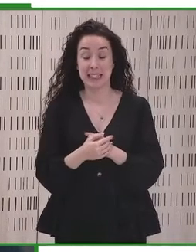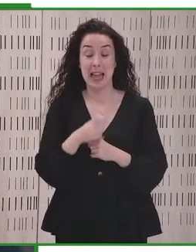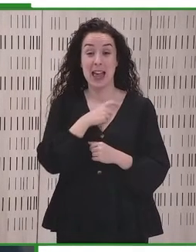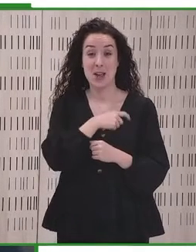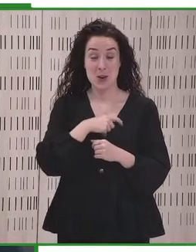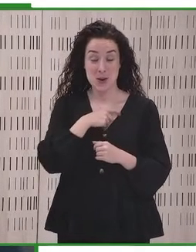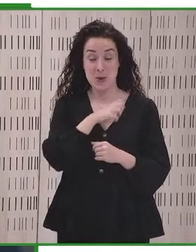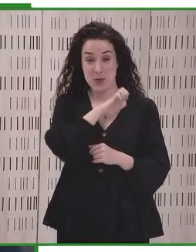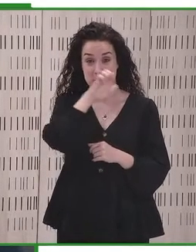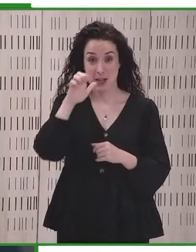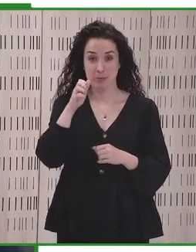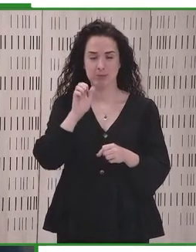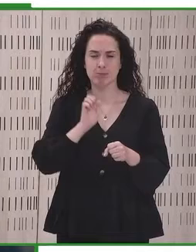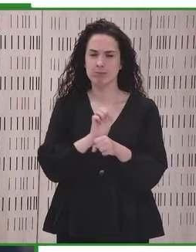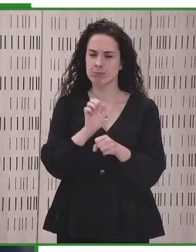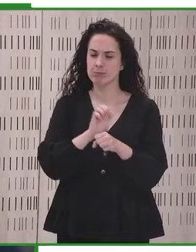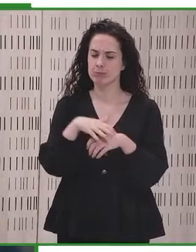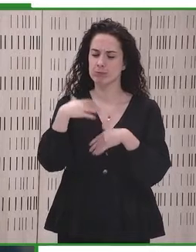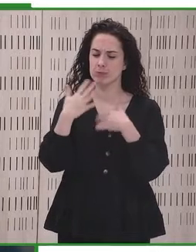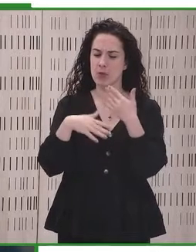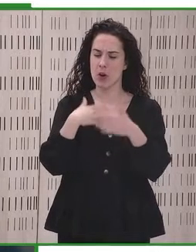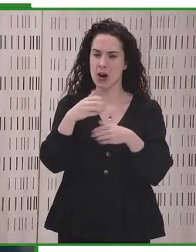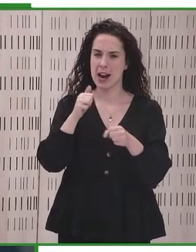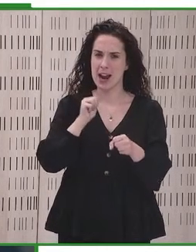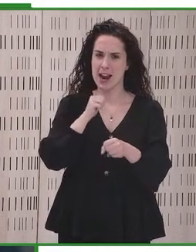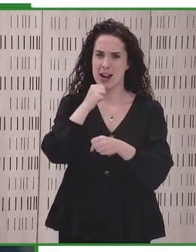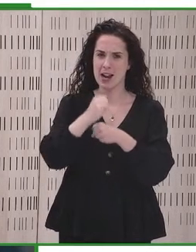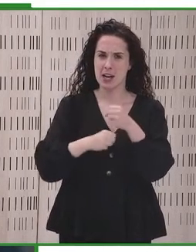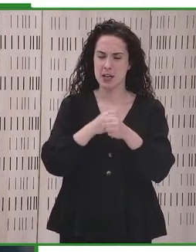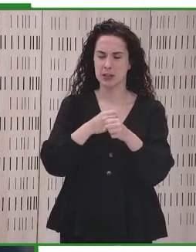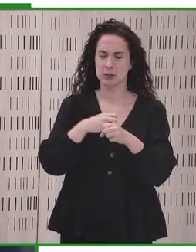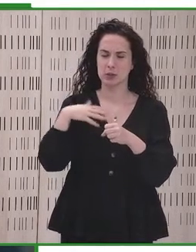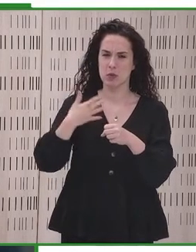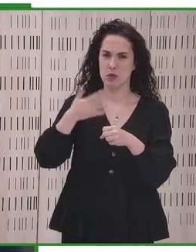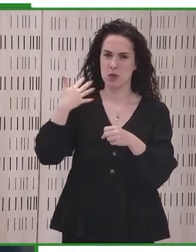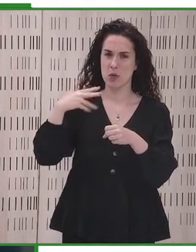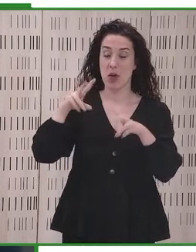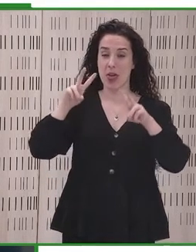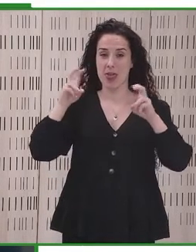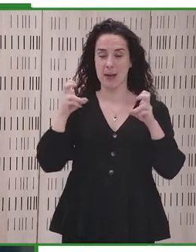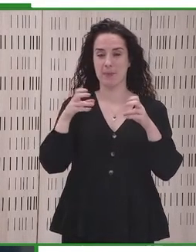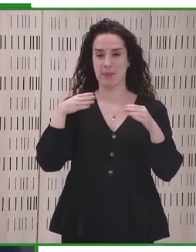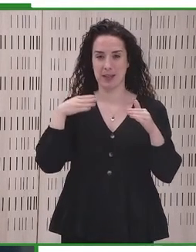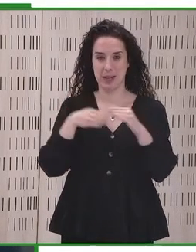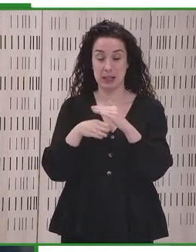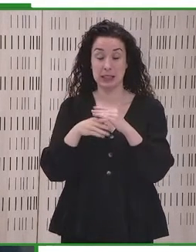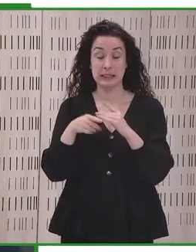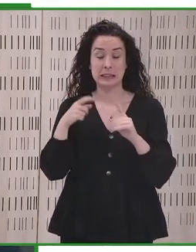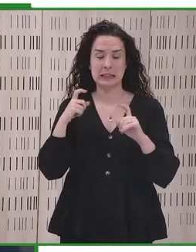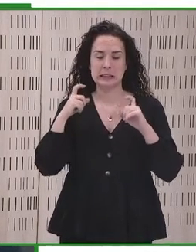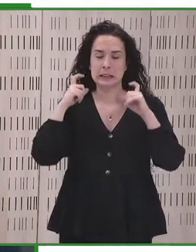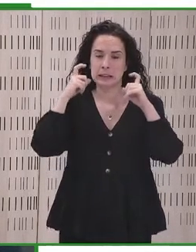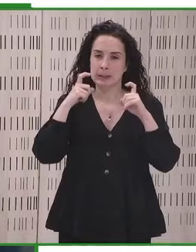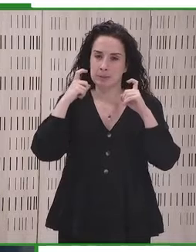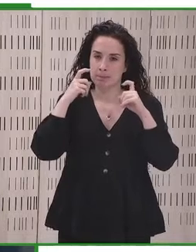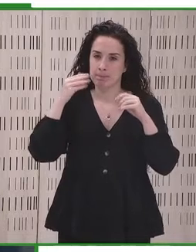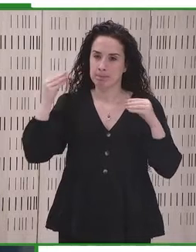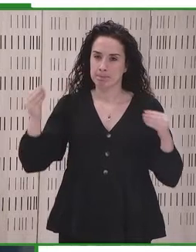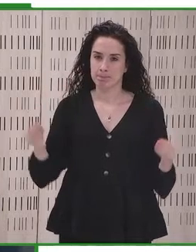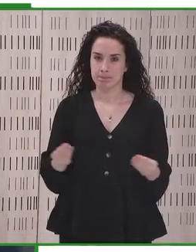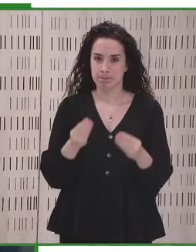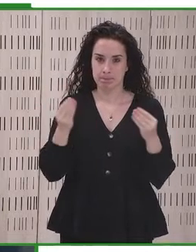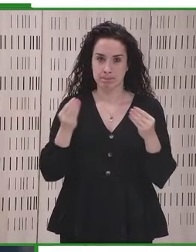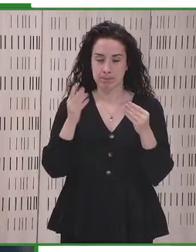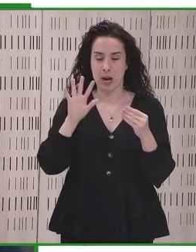Bien, la Comisión Europea ha estado trabajando en los últimos años sobre la accesibilidad